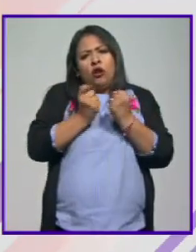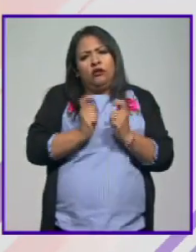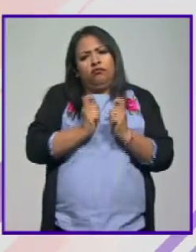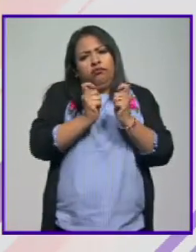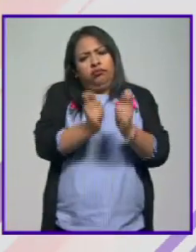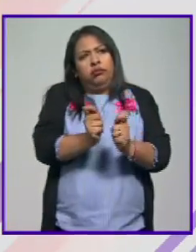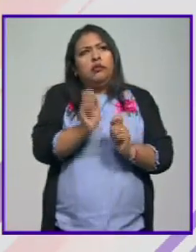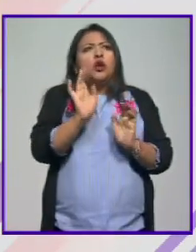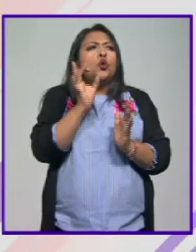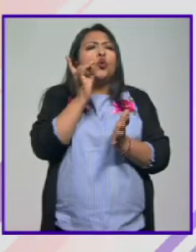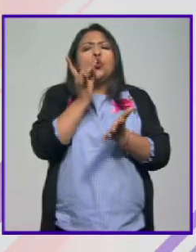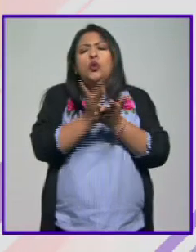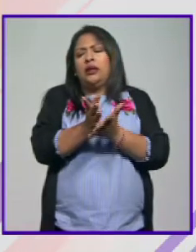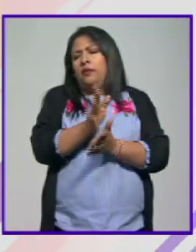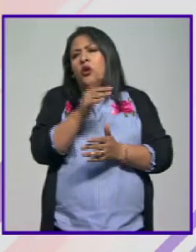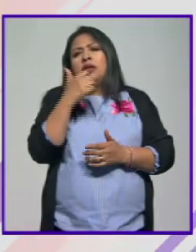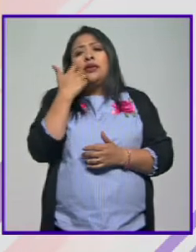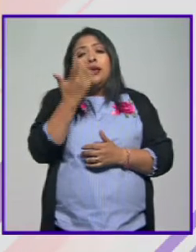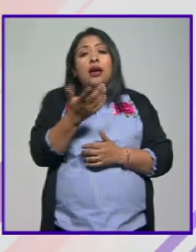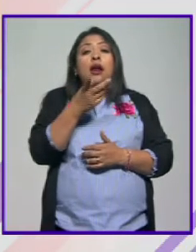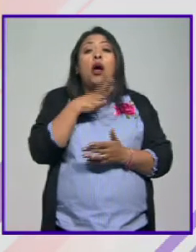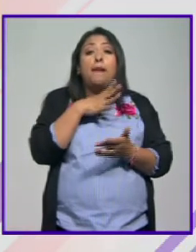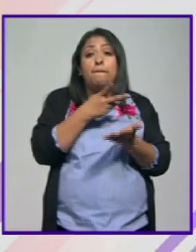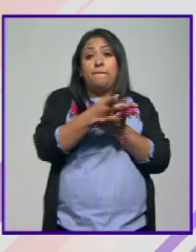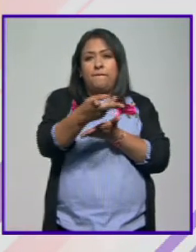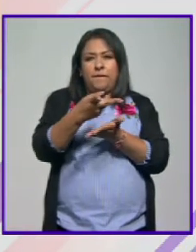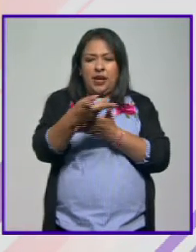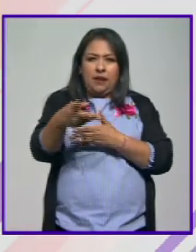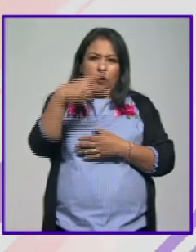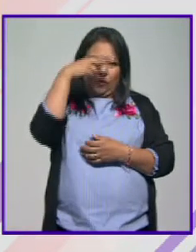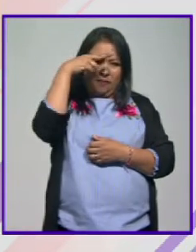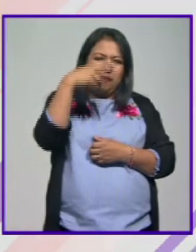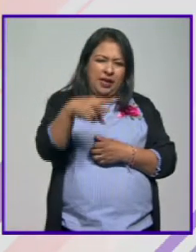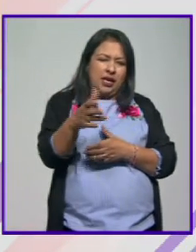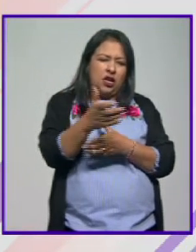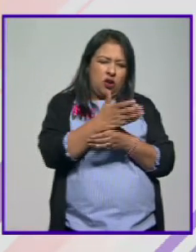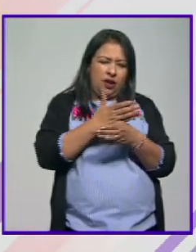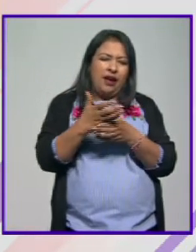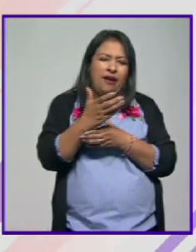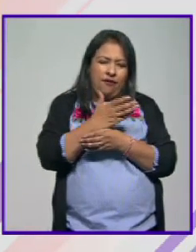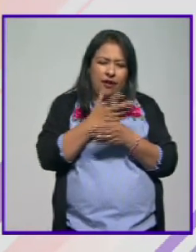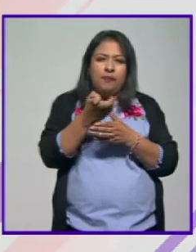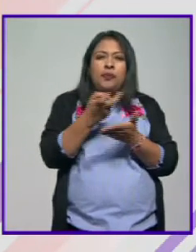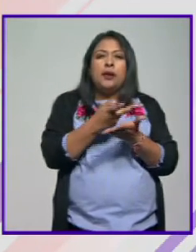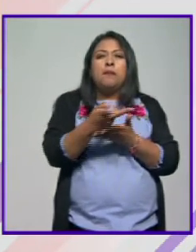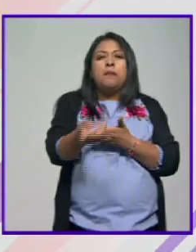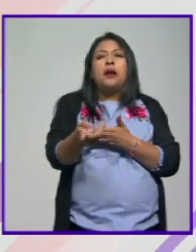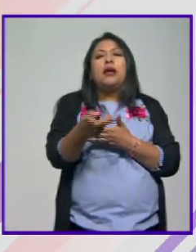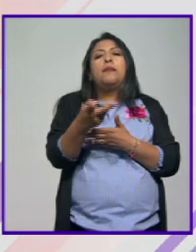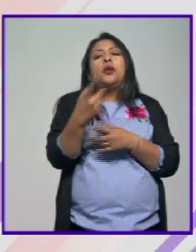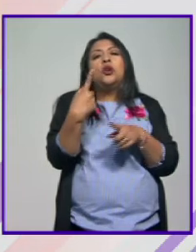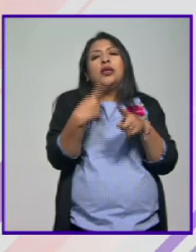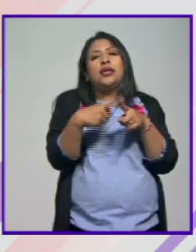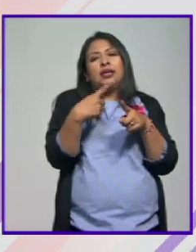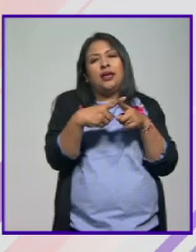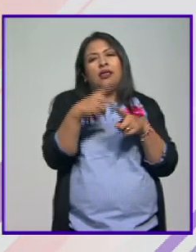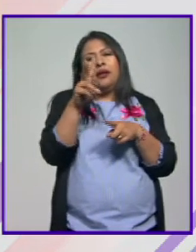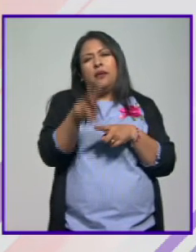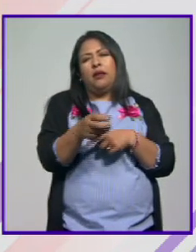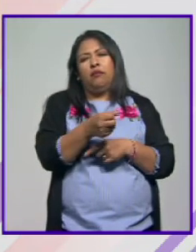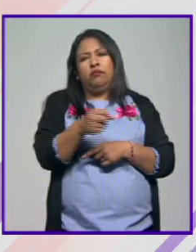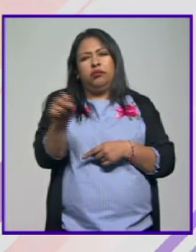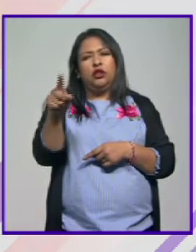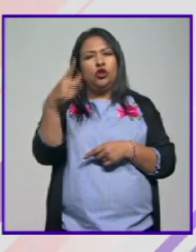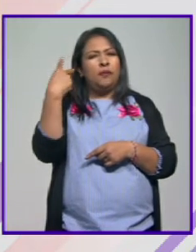y bueno nada más quiero decirles también vamos a entregar un premio del premio de México de café que este premio lo está diseñando un gran ceramista